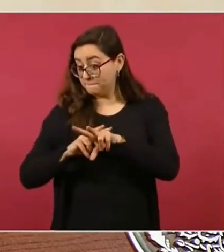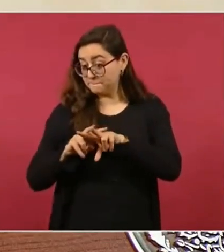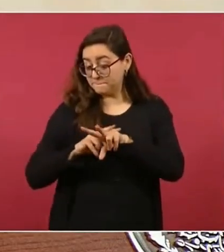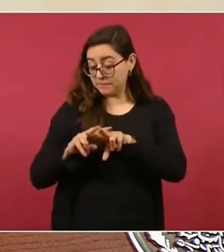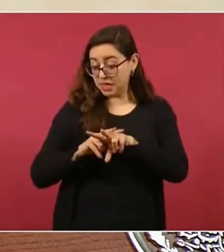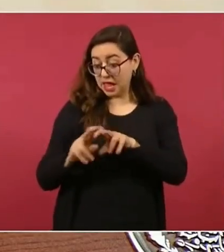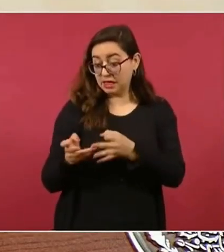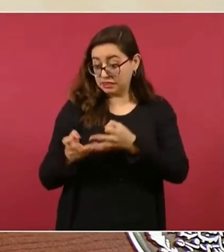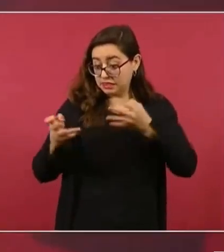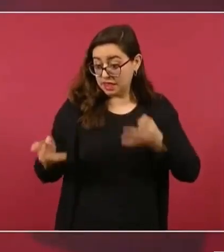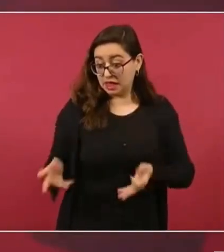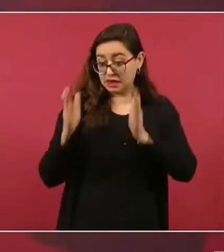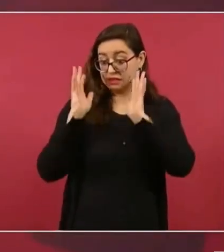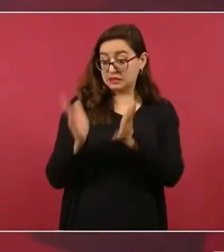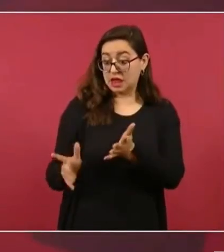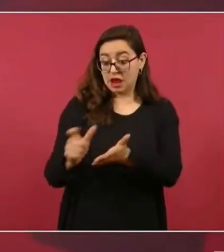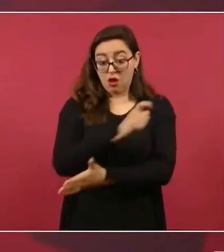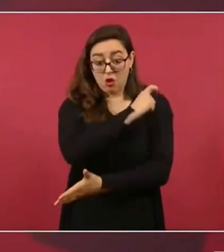el derecho de vía,